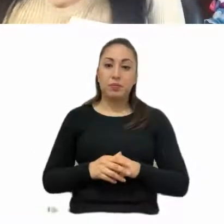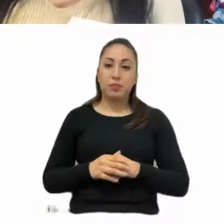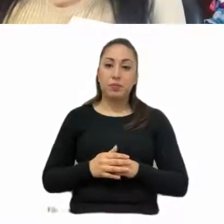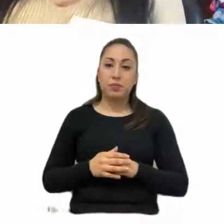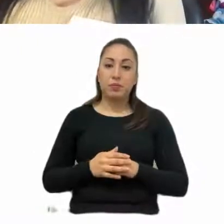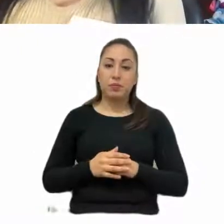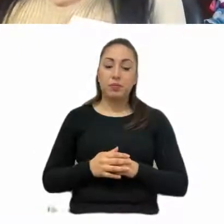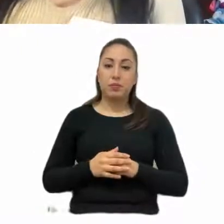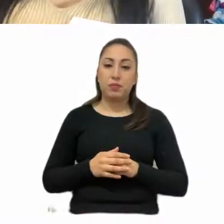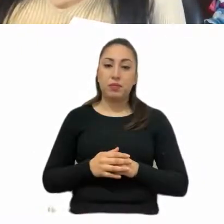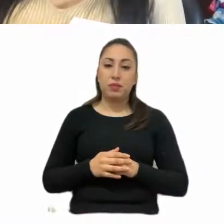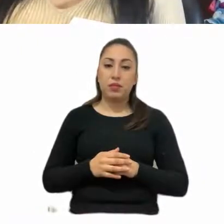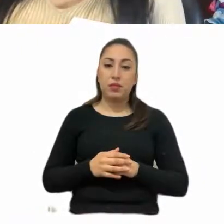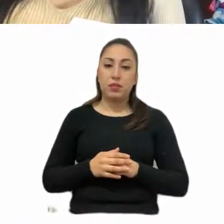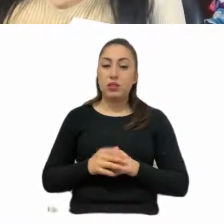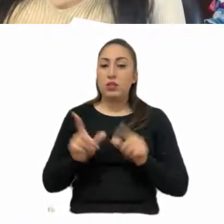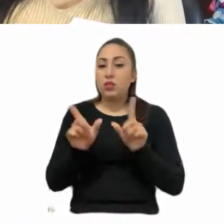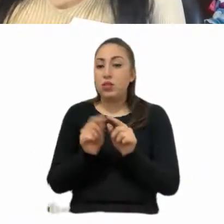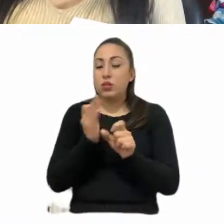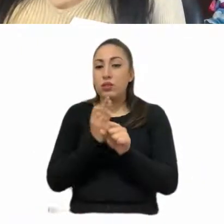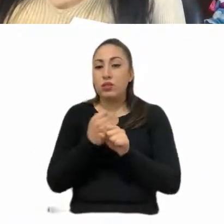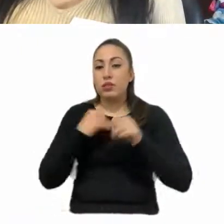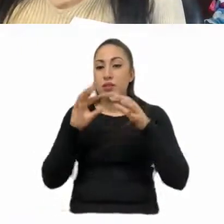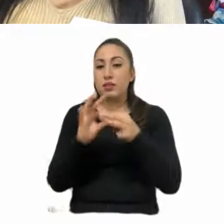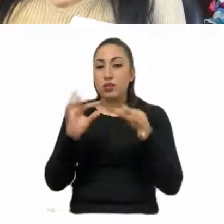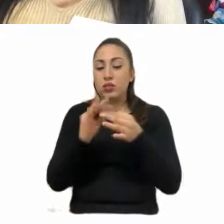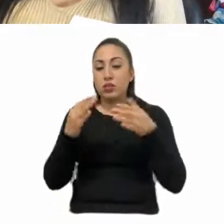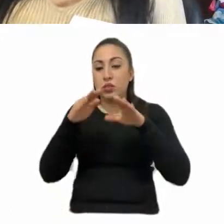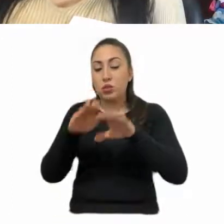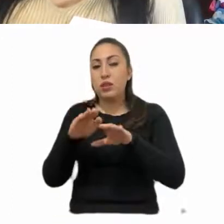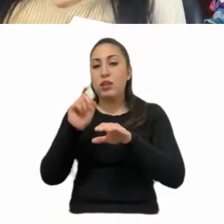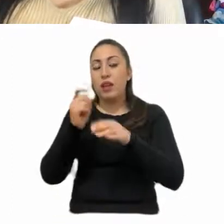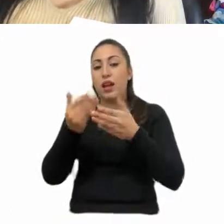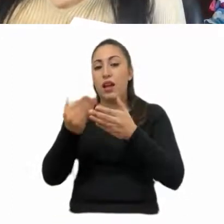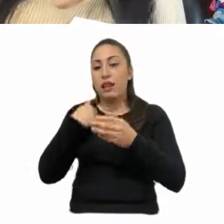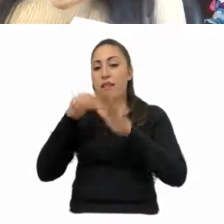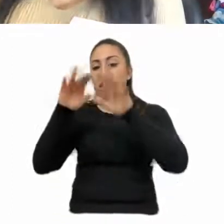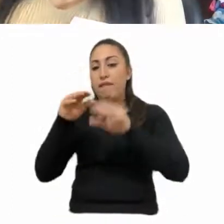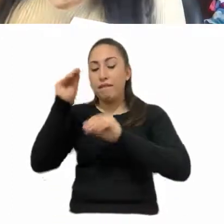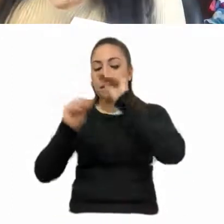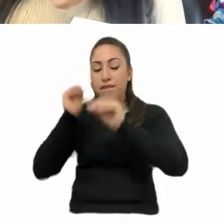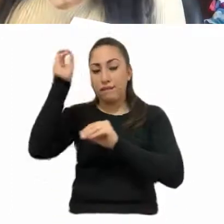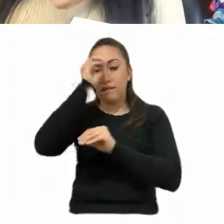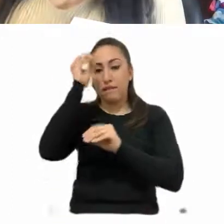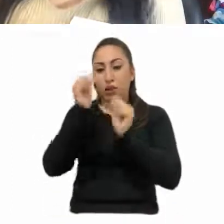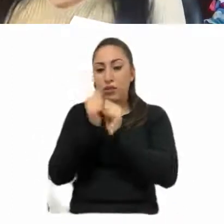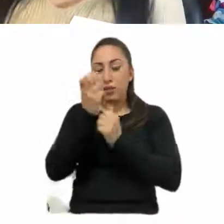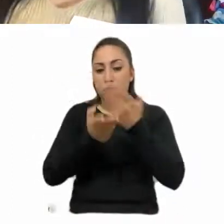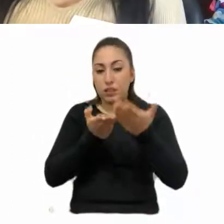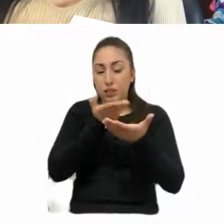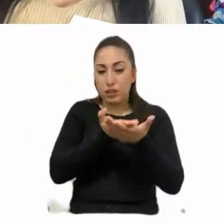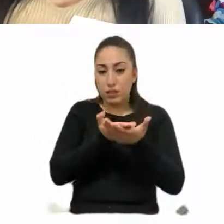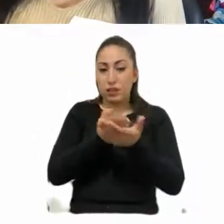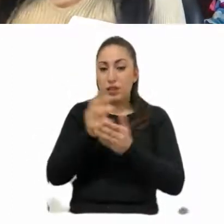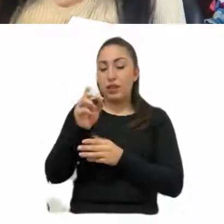Simplemente hacer la, el comentario sobre unas observaciones que realizamos en torno a